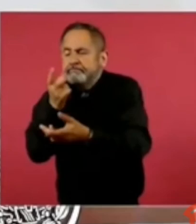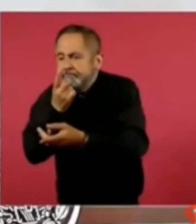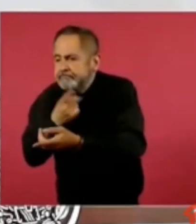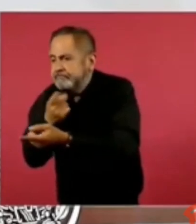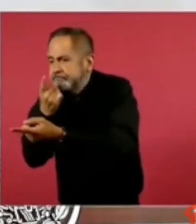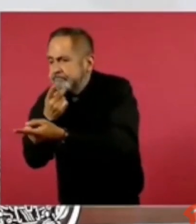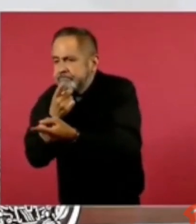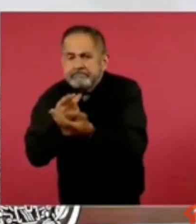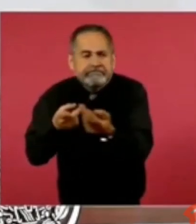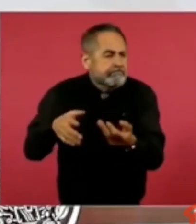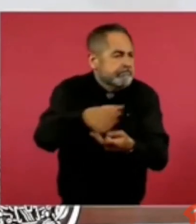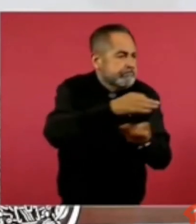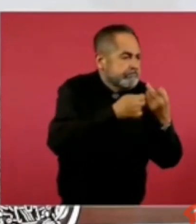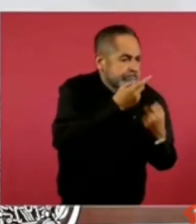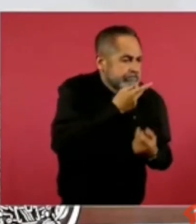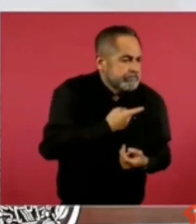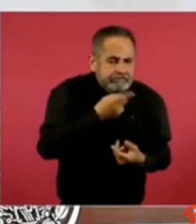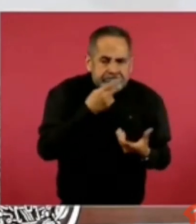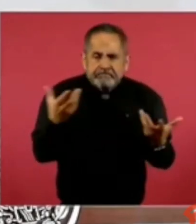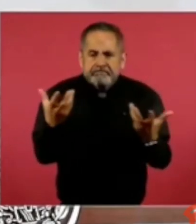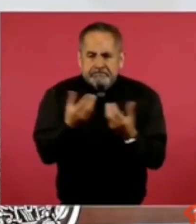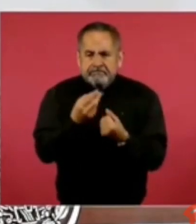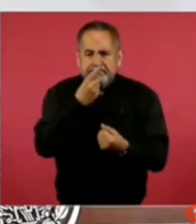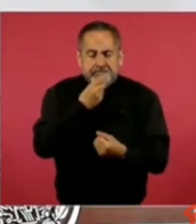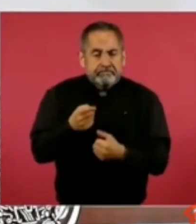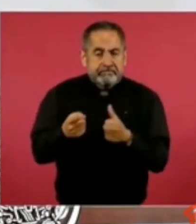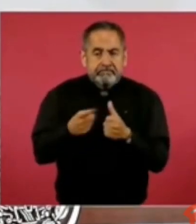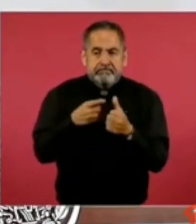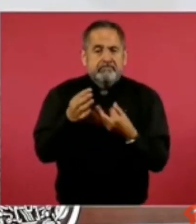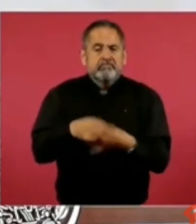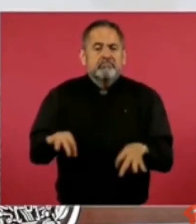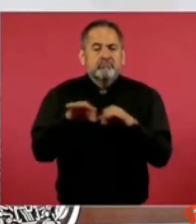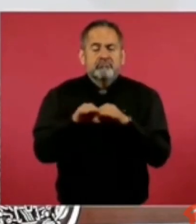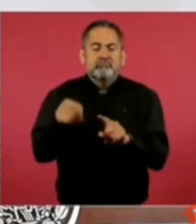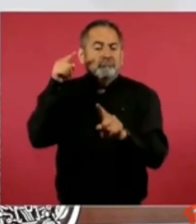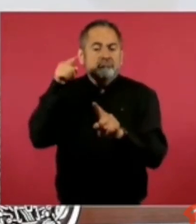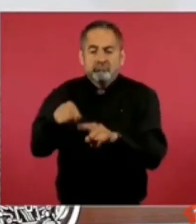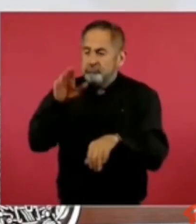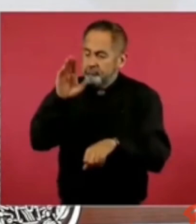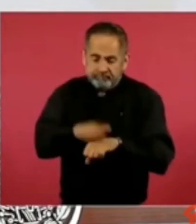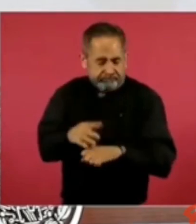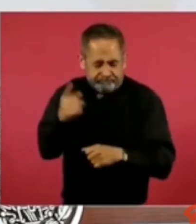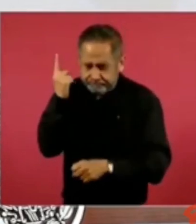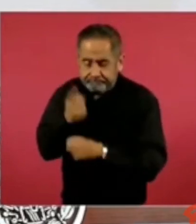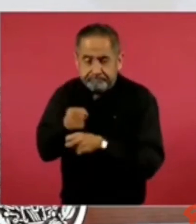pero que se le dé preferencia a los pobres.